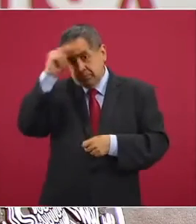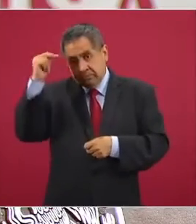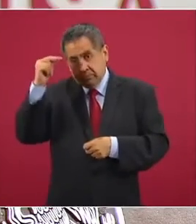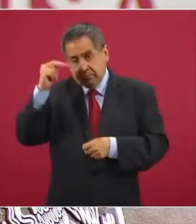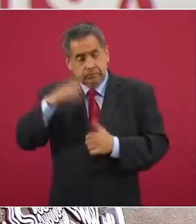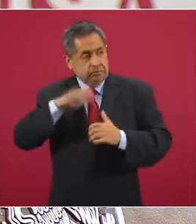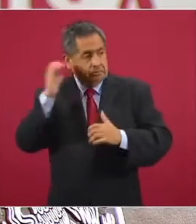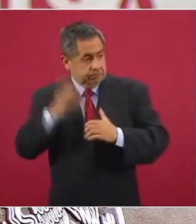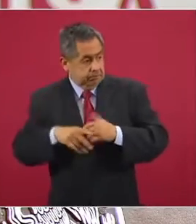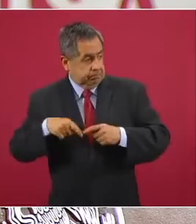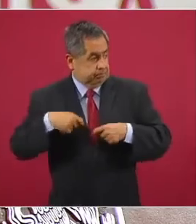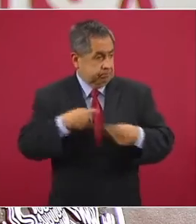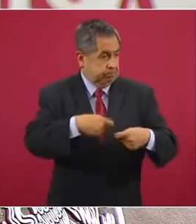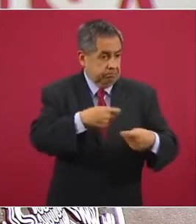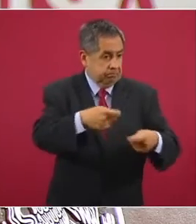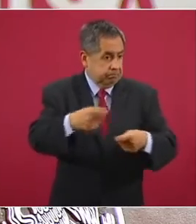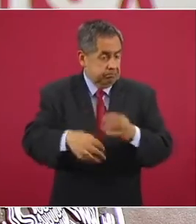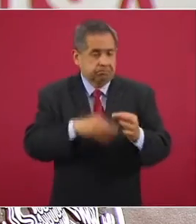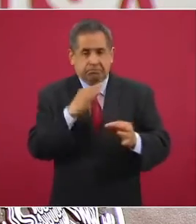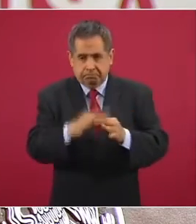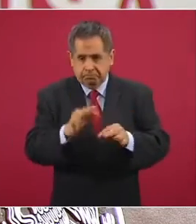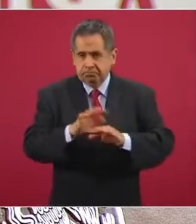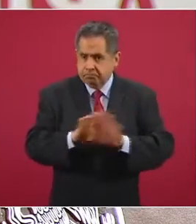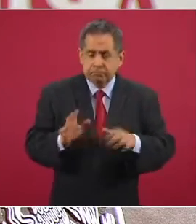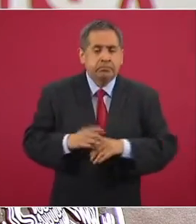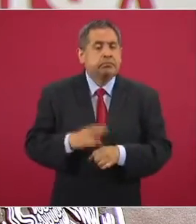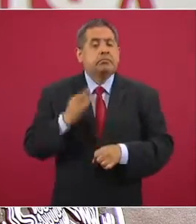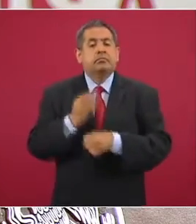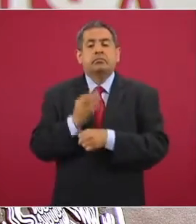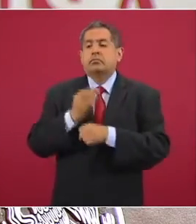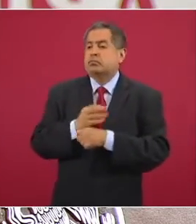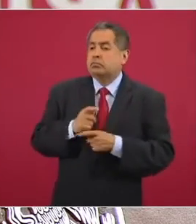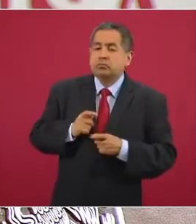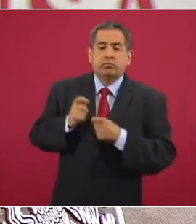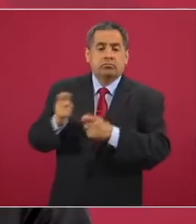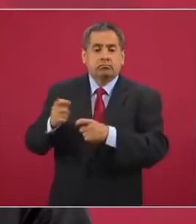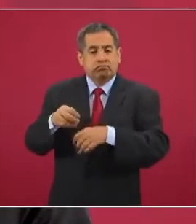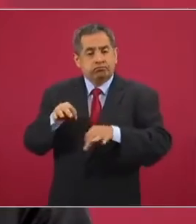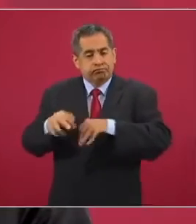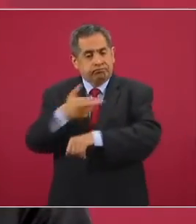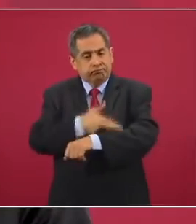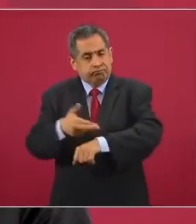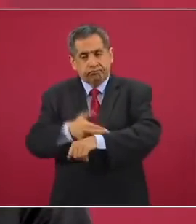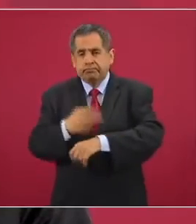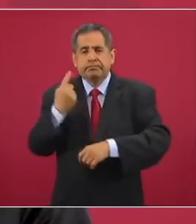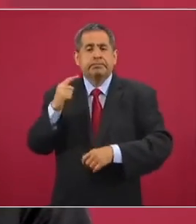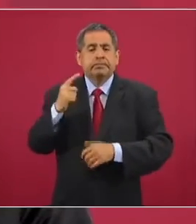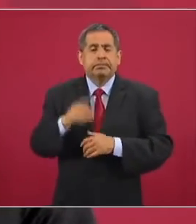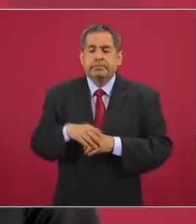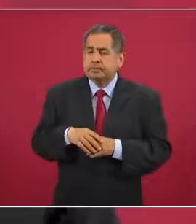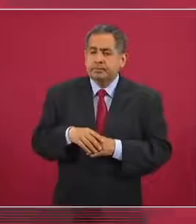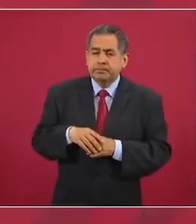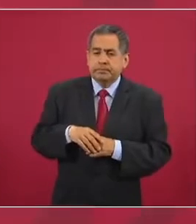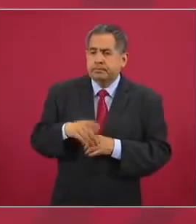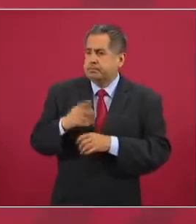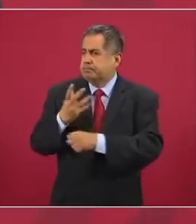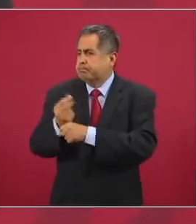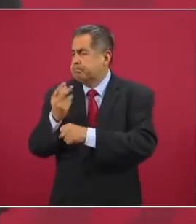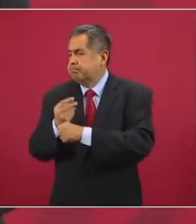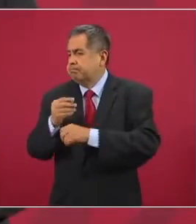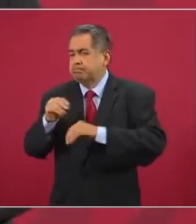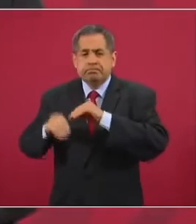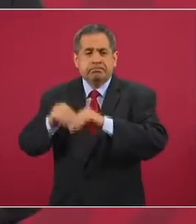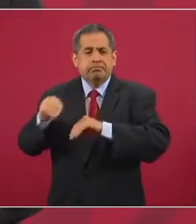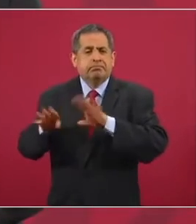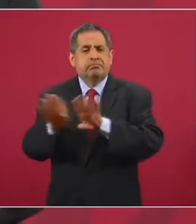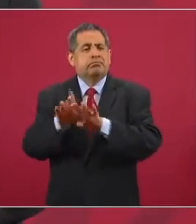concluimos y estamos trabajando en la reconstrucción por